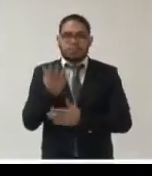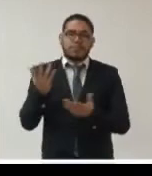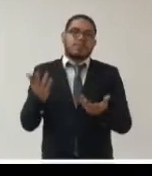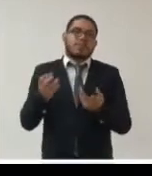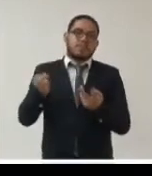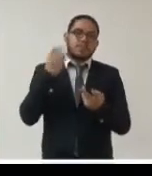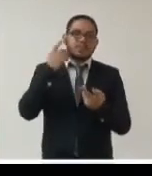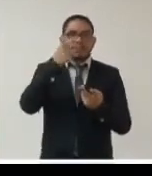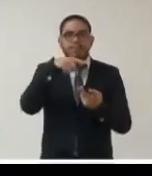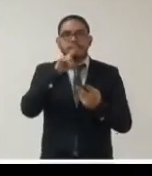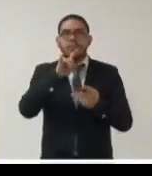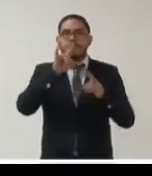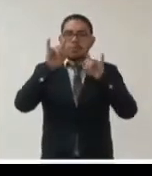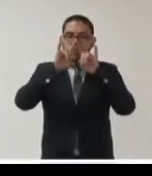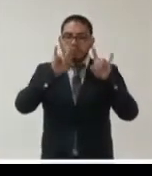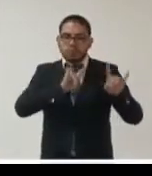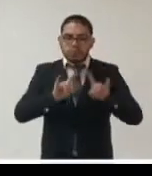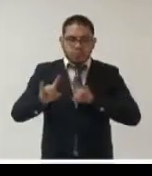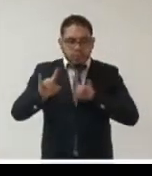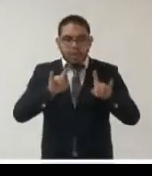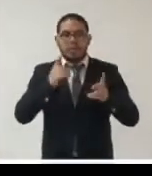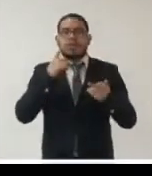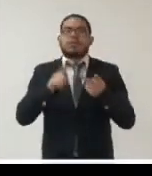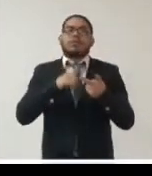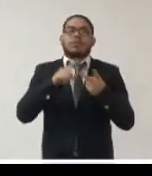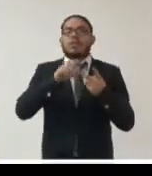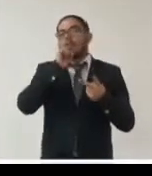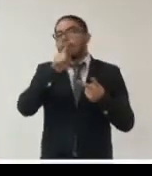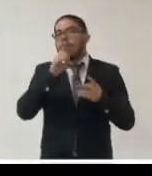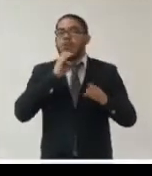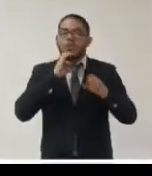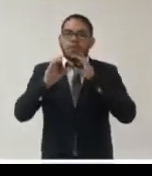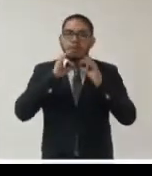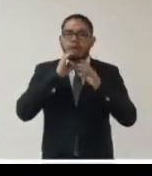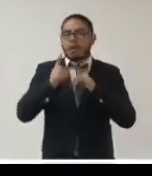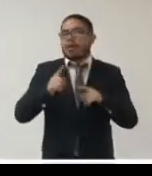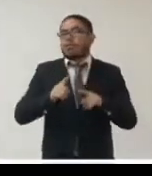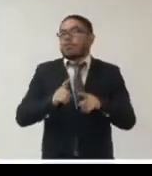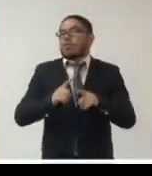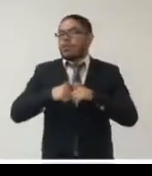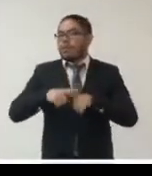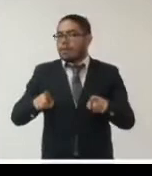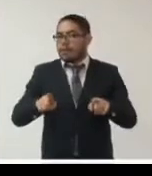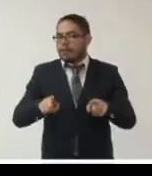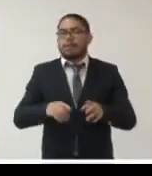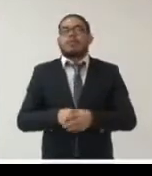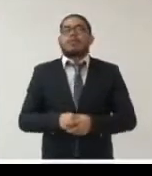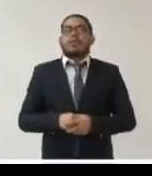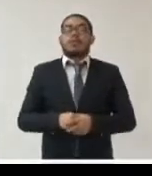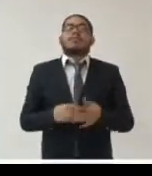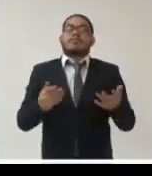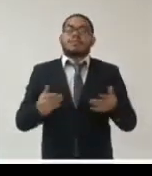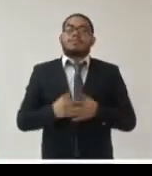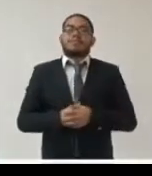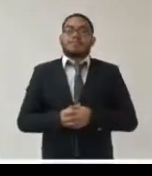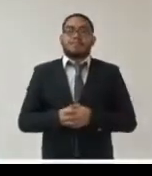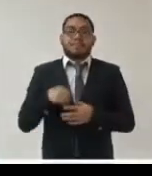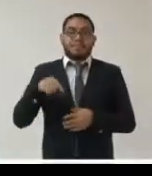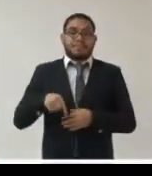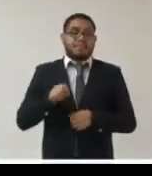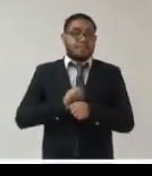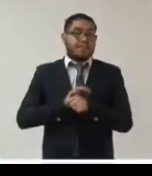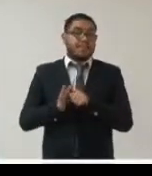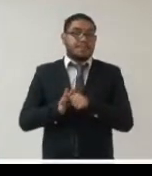a mirar insisto las tecnologías de la información y de la comunicación de manera diferente pues bien definitivamente la pandemia